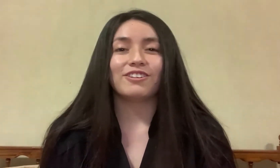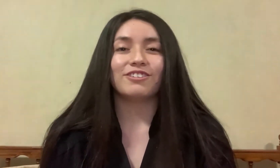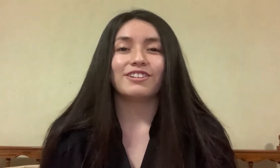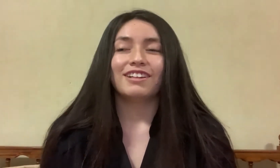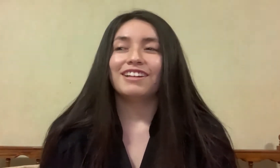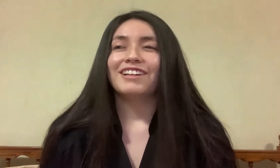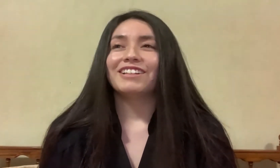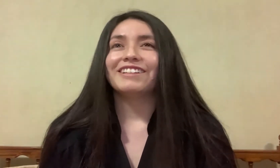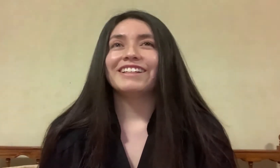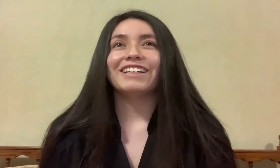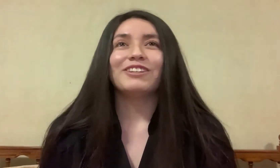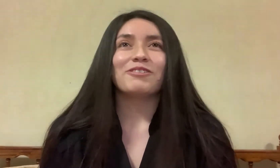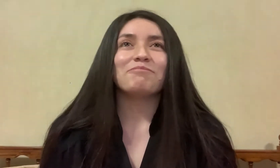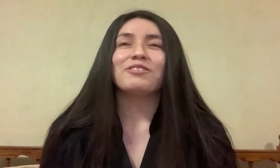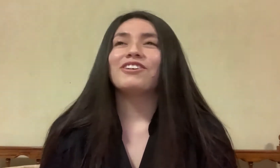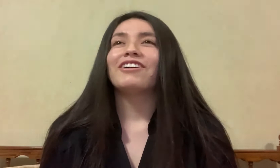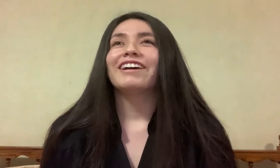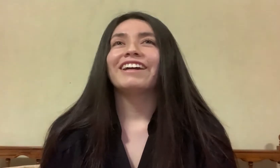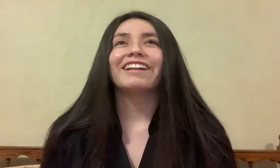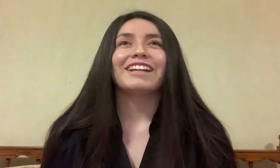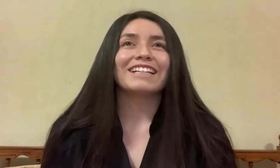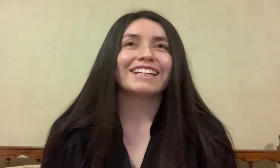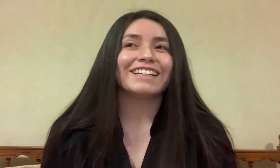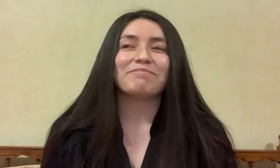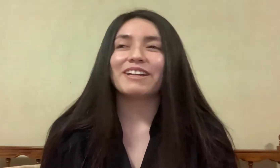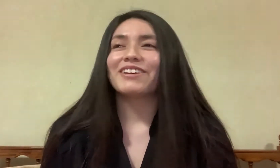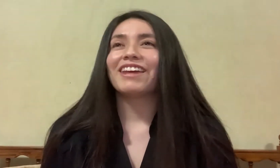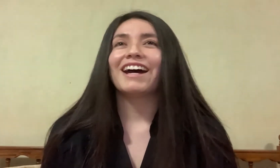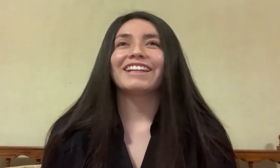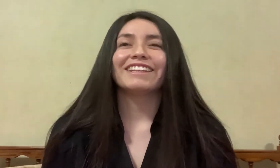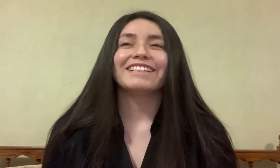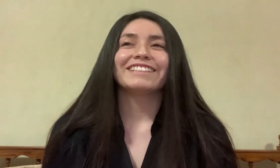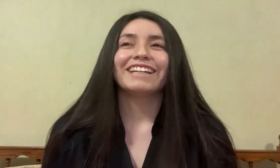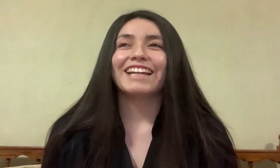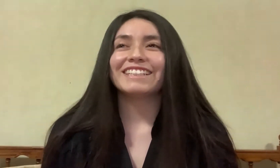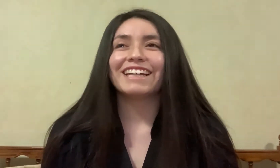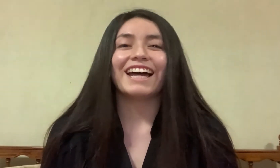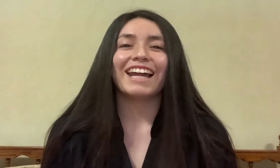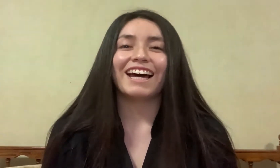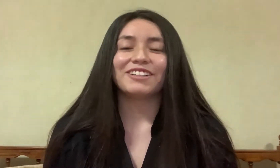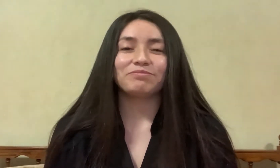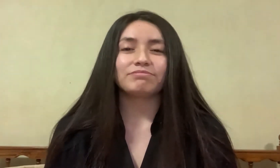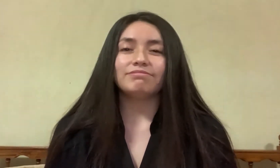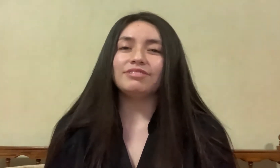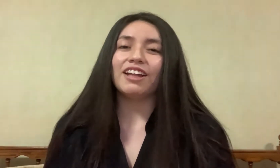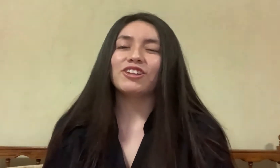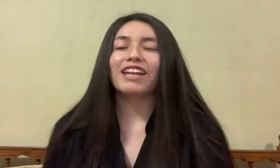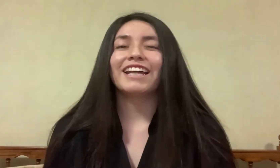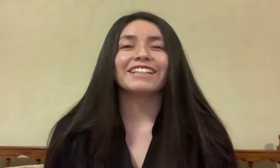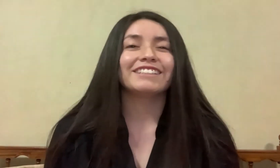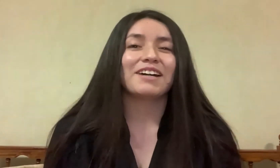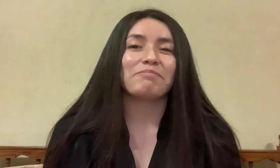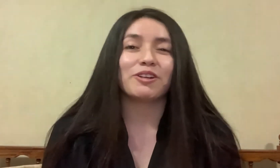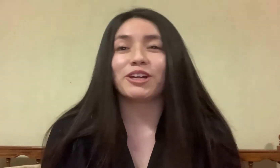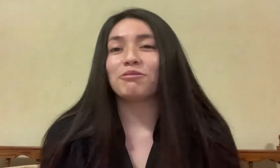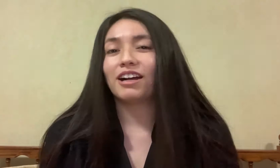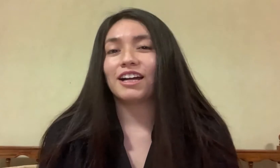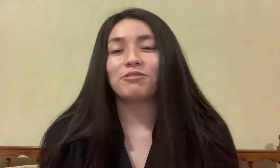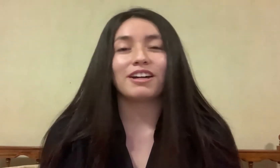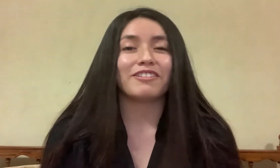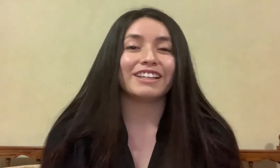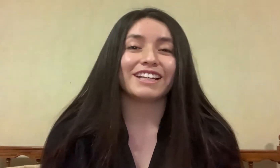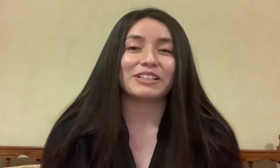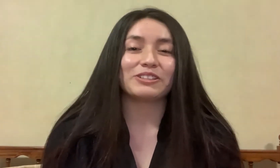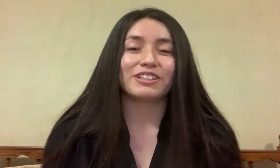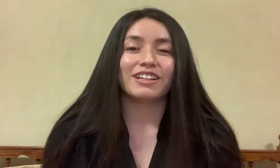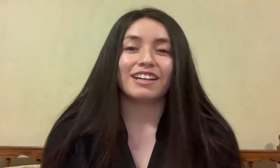recreos, en el domo, en el patio de artes, en la sala. Todas las risas, pero que nunca,